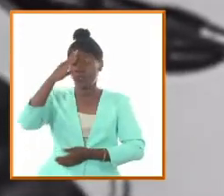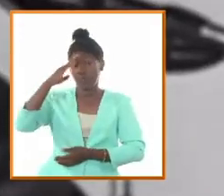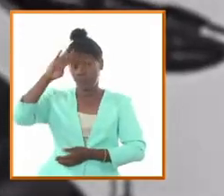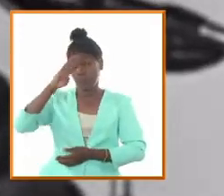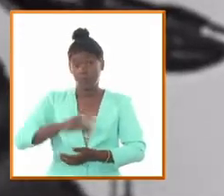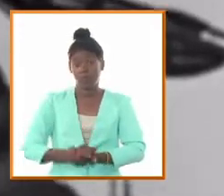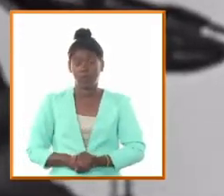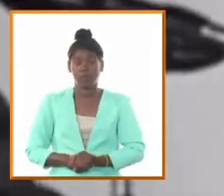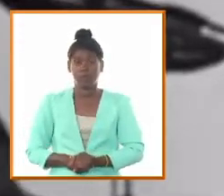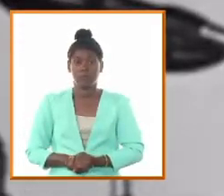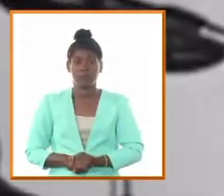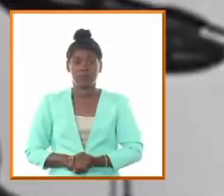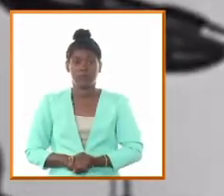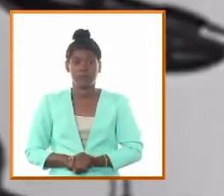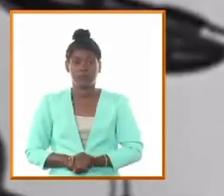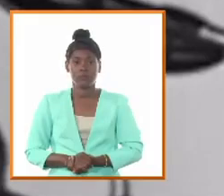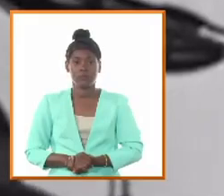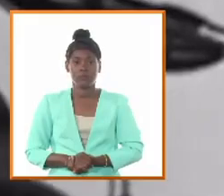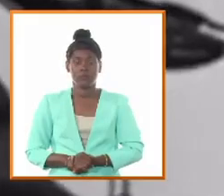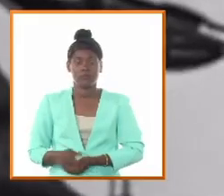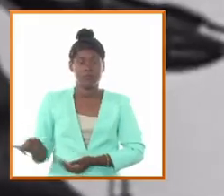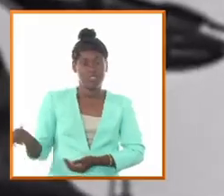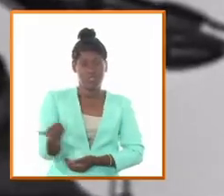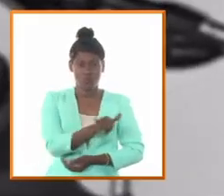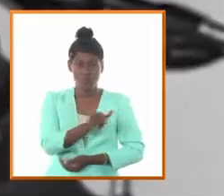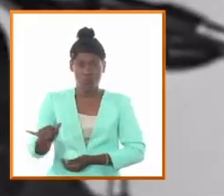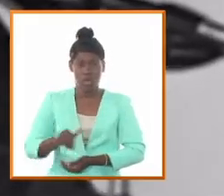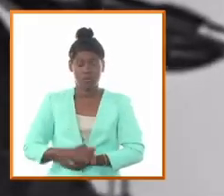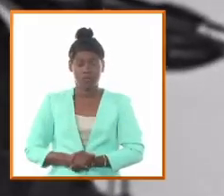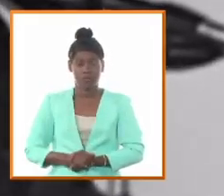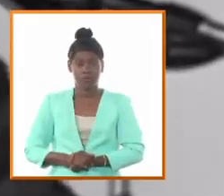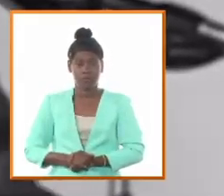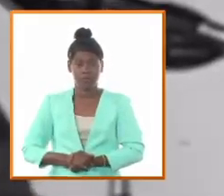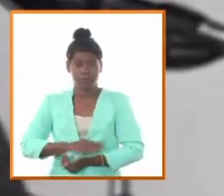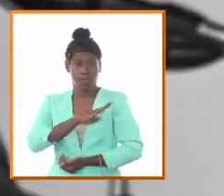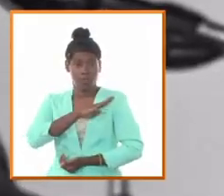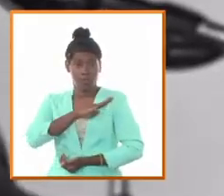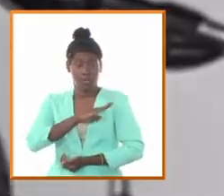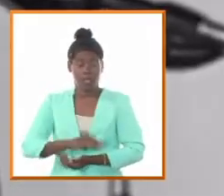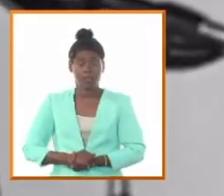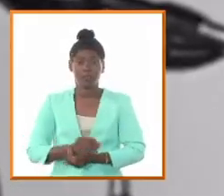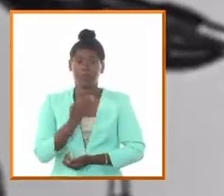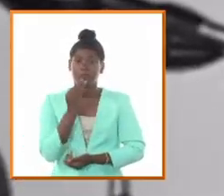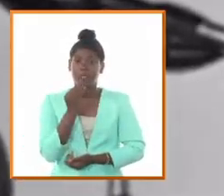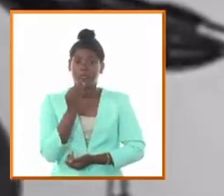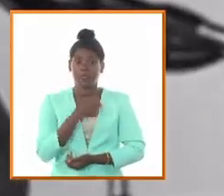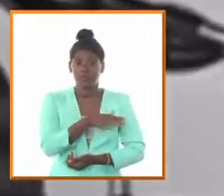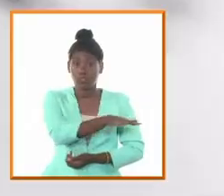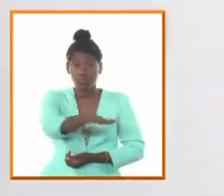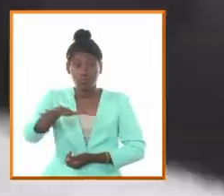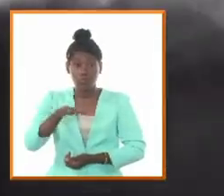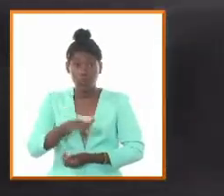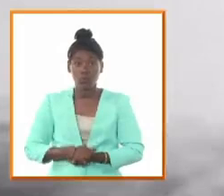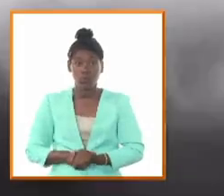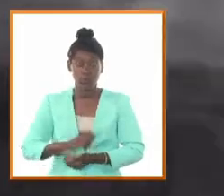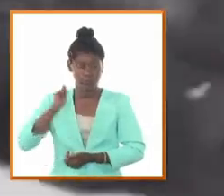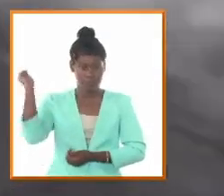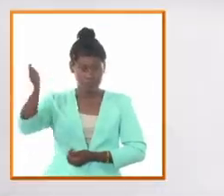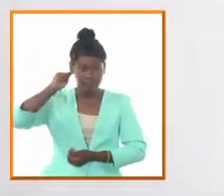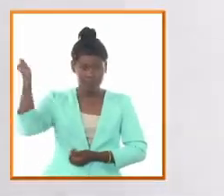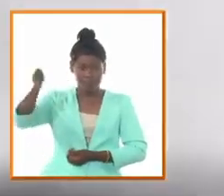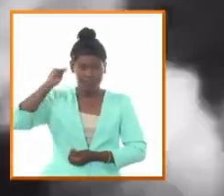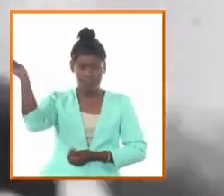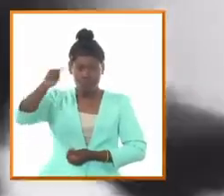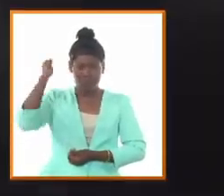como los soldados de Ignacio Aramonte y cargar al machete